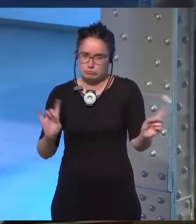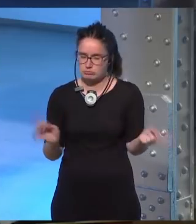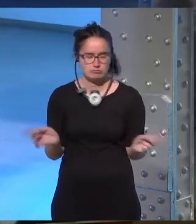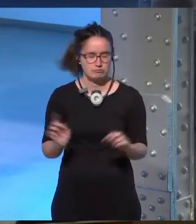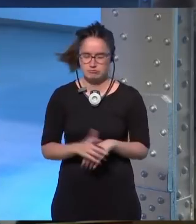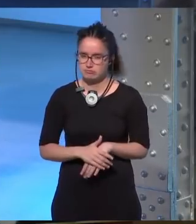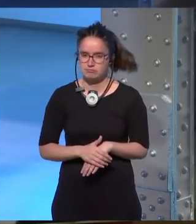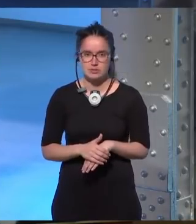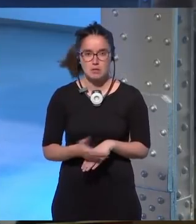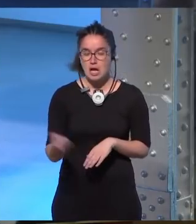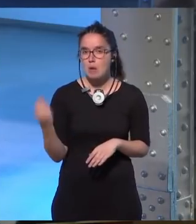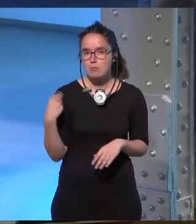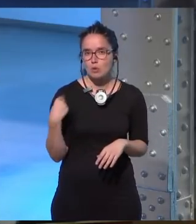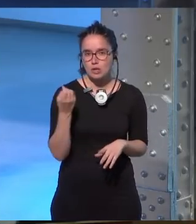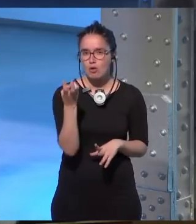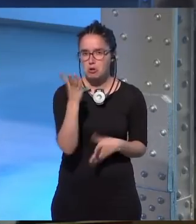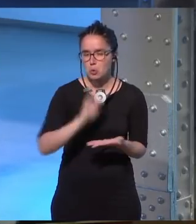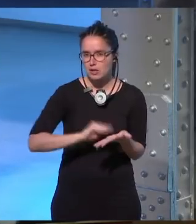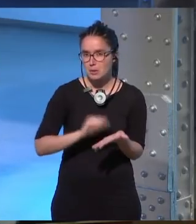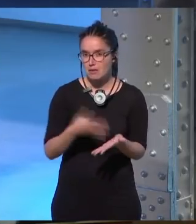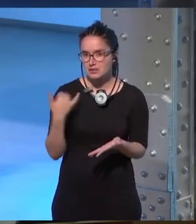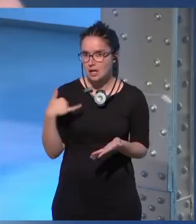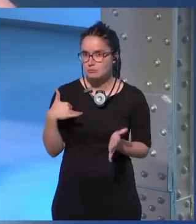La verdad es que me han preguntado ya en varias ocasiones.